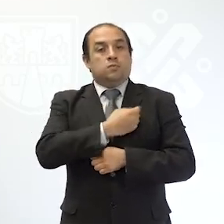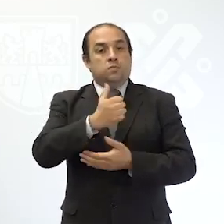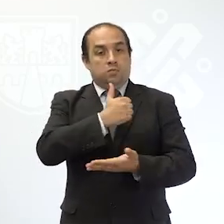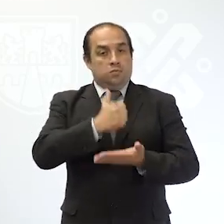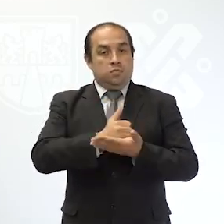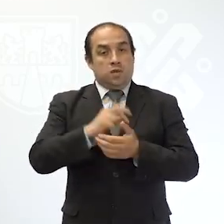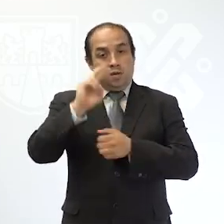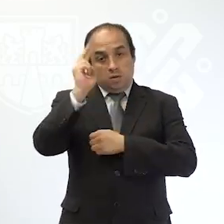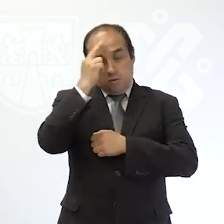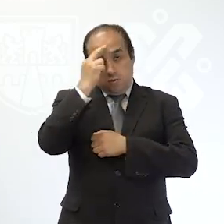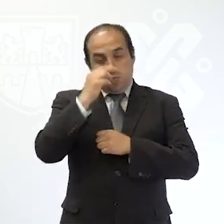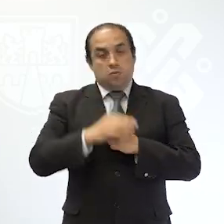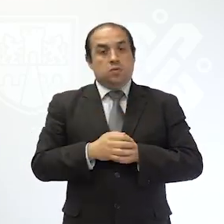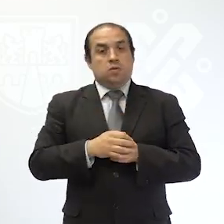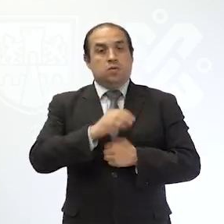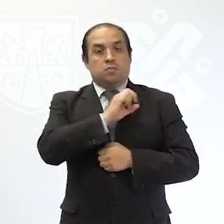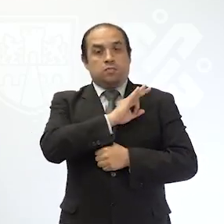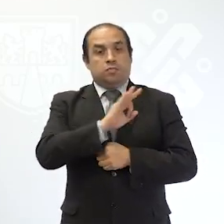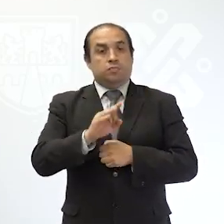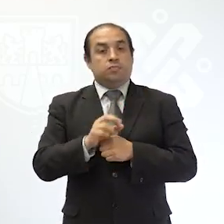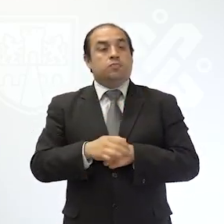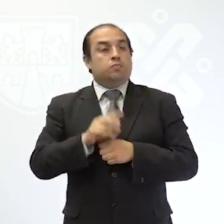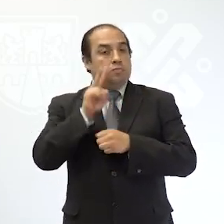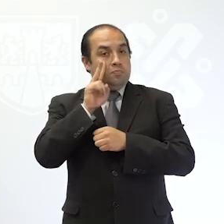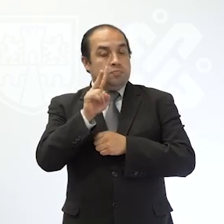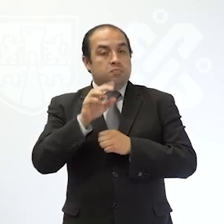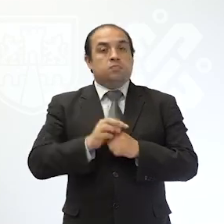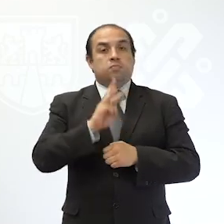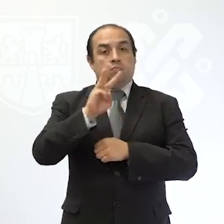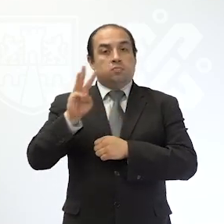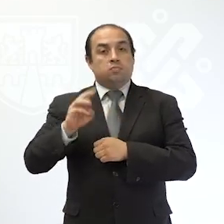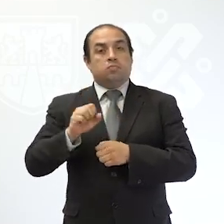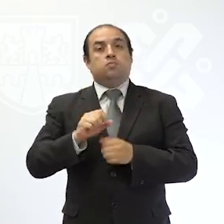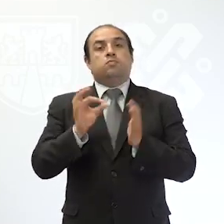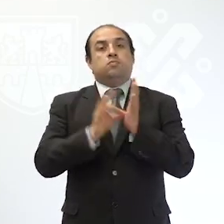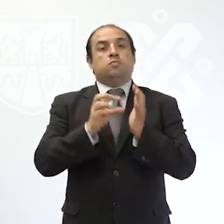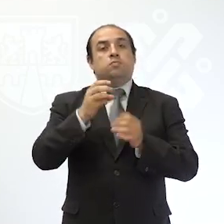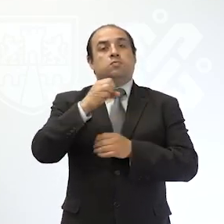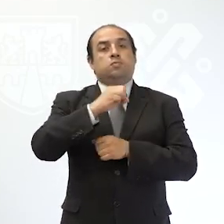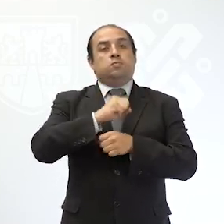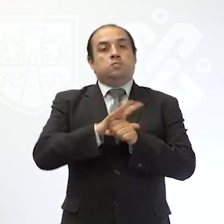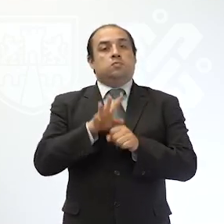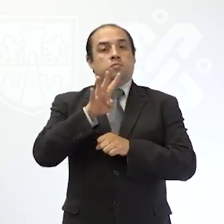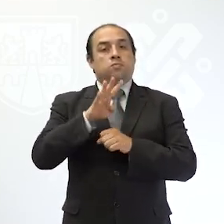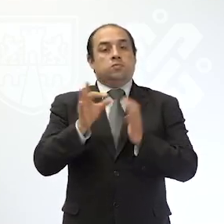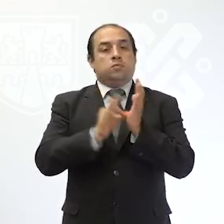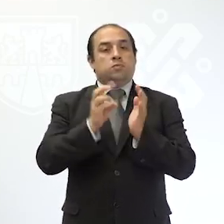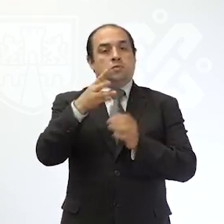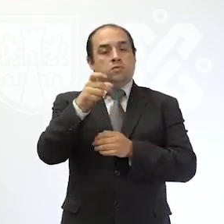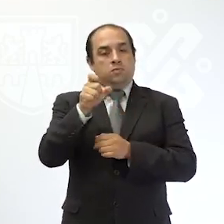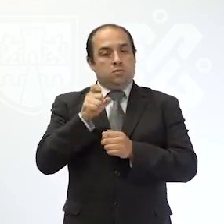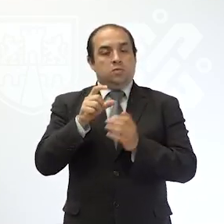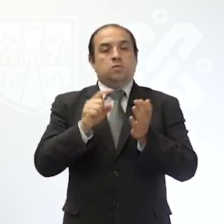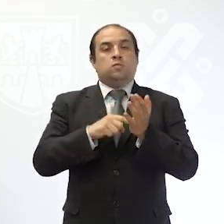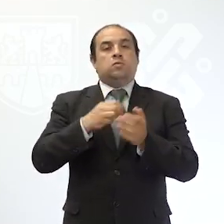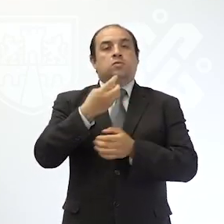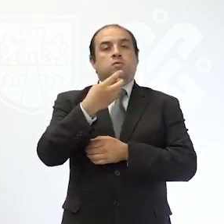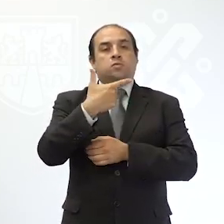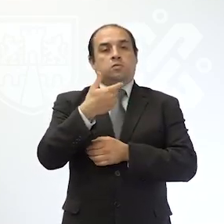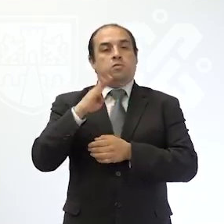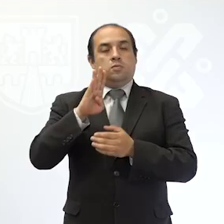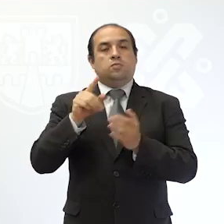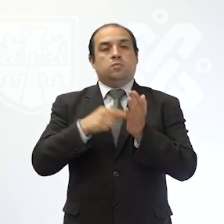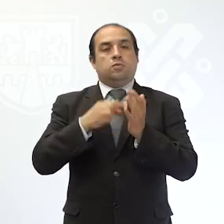de la ciudad. Recuerda, los puedes encontrar en www.covid19.cdmx.gov.mx.